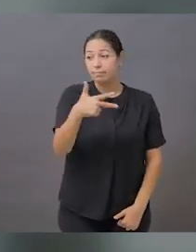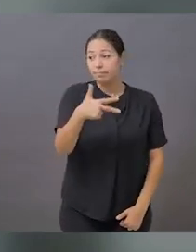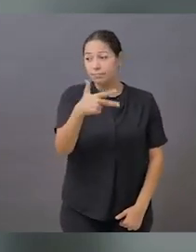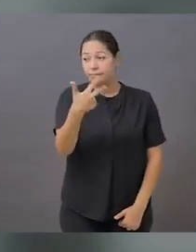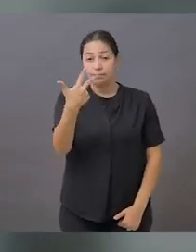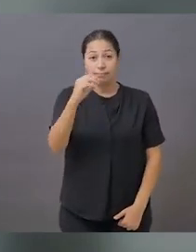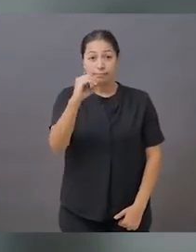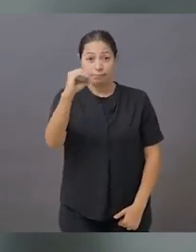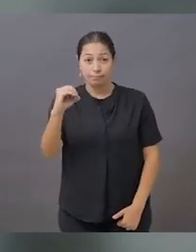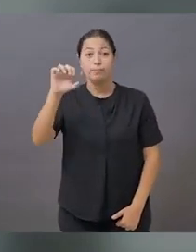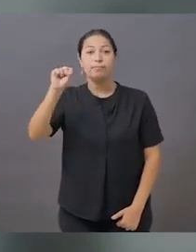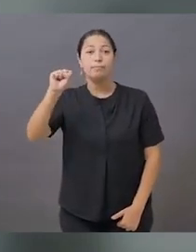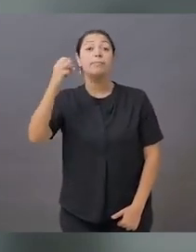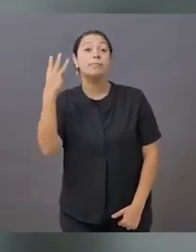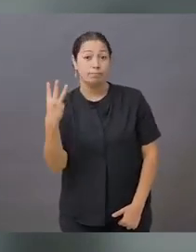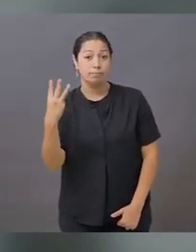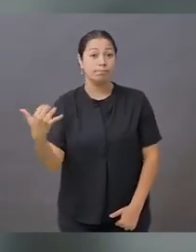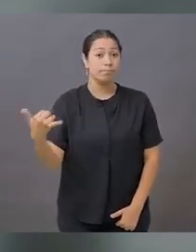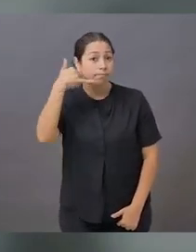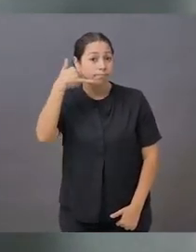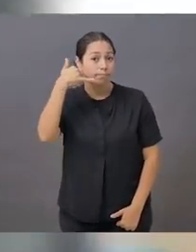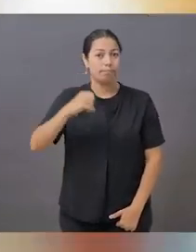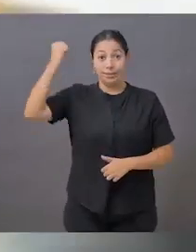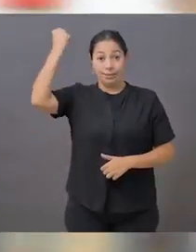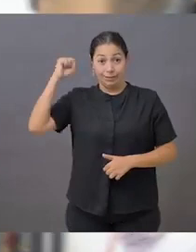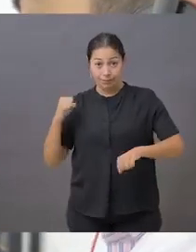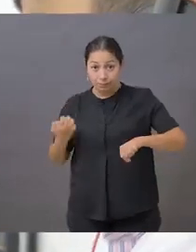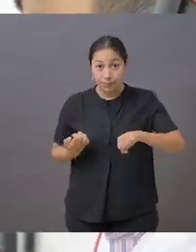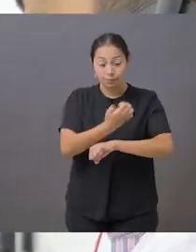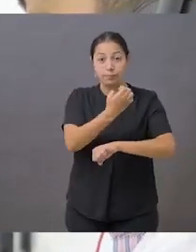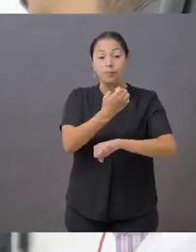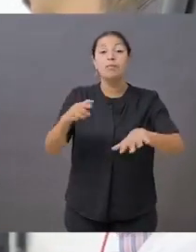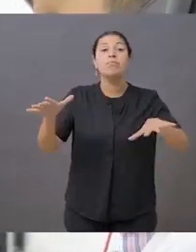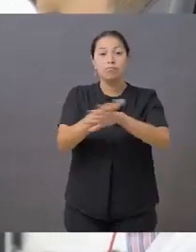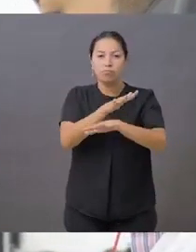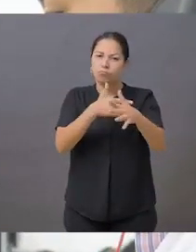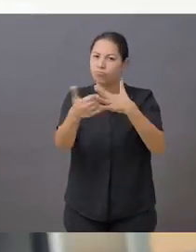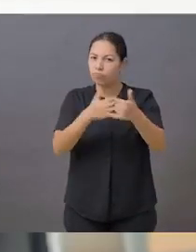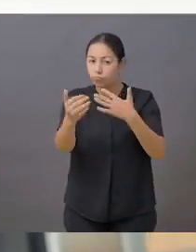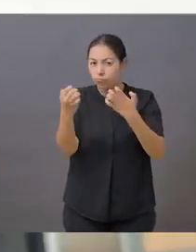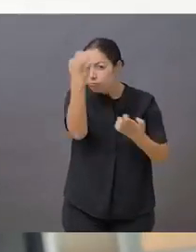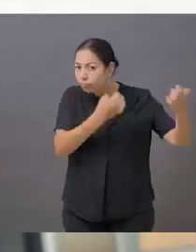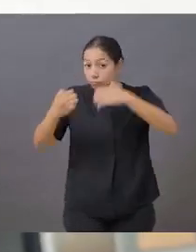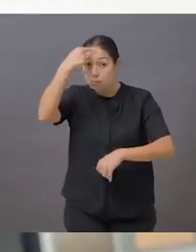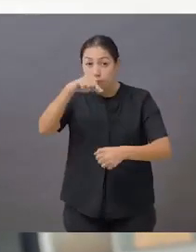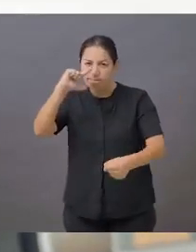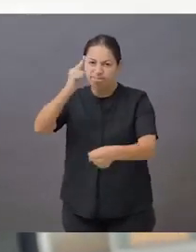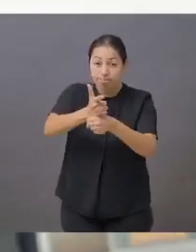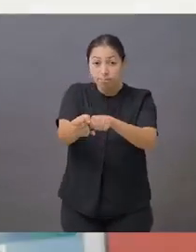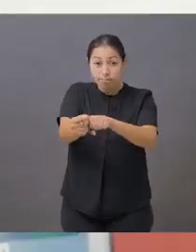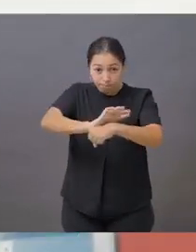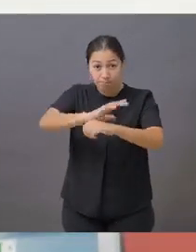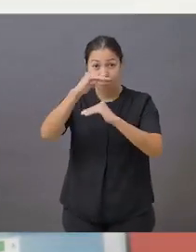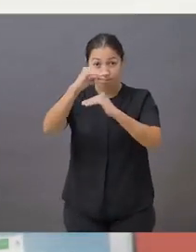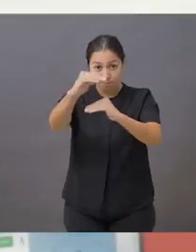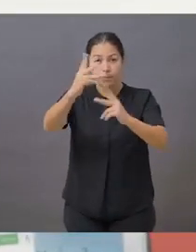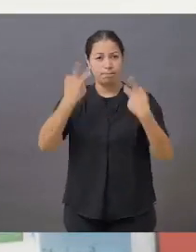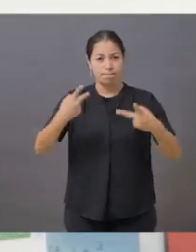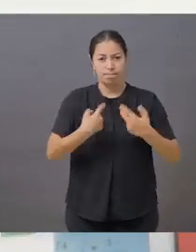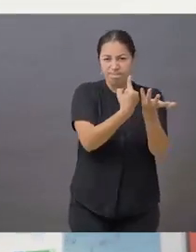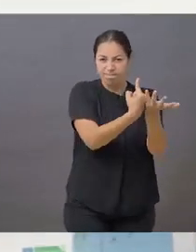-130063. 3. Sinaloa está a la vanguardia en el uso de la tecnología para la detección,